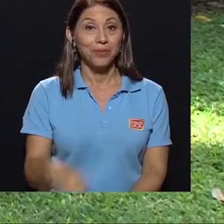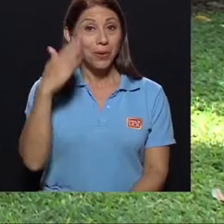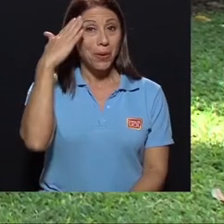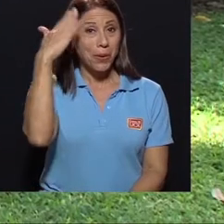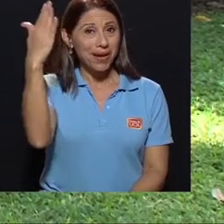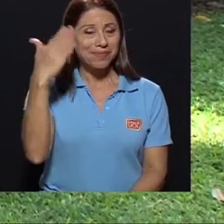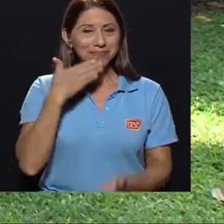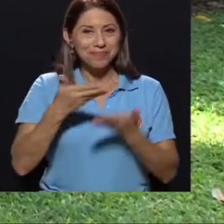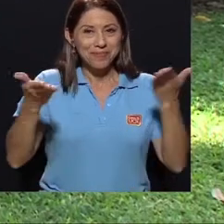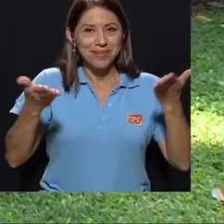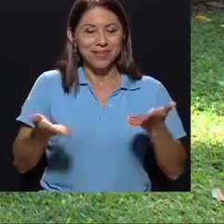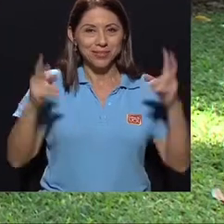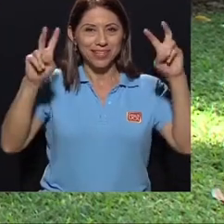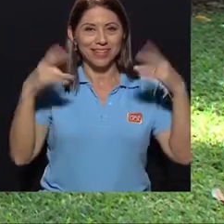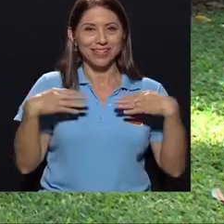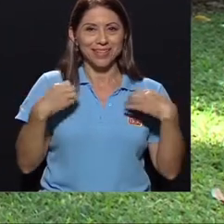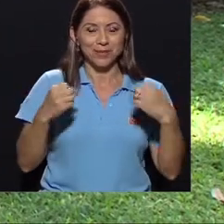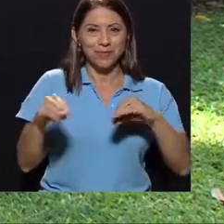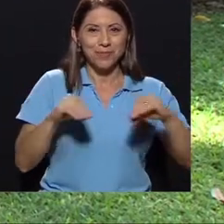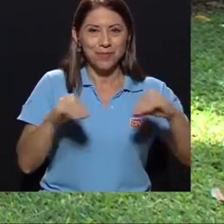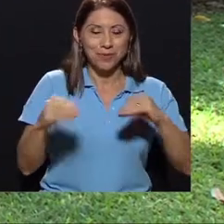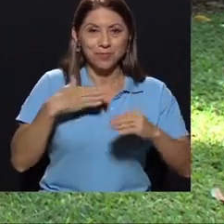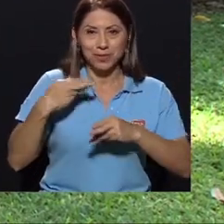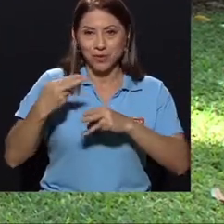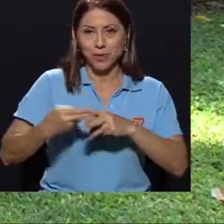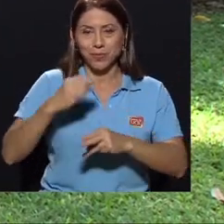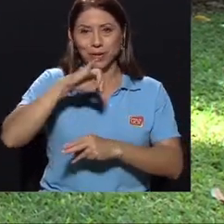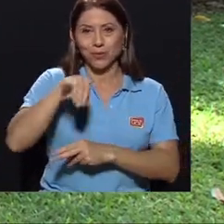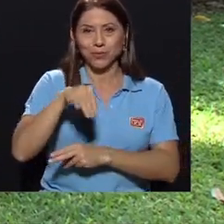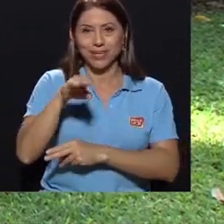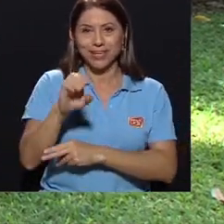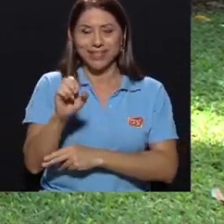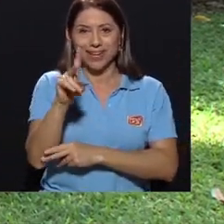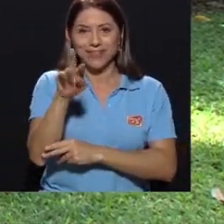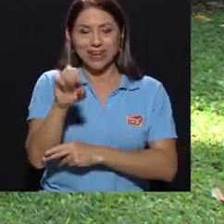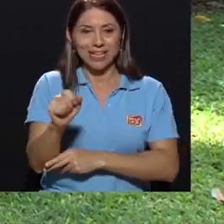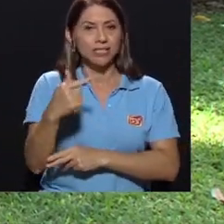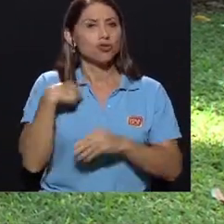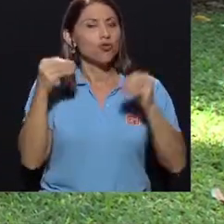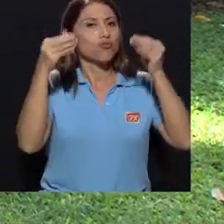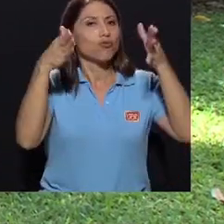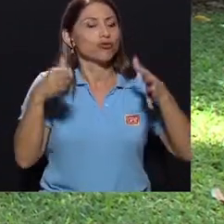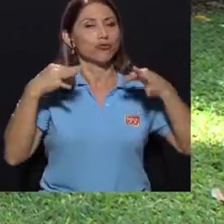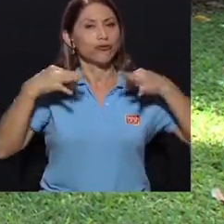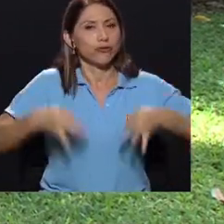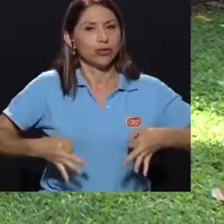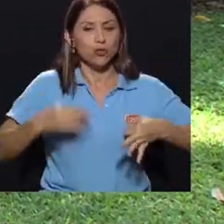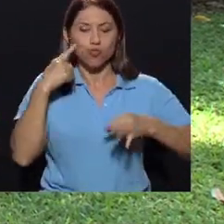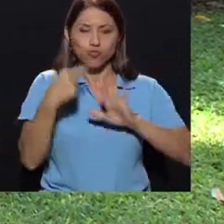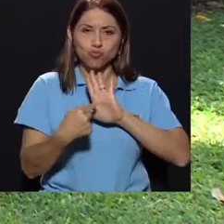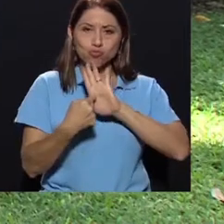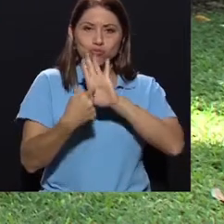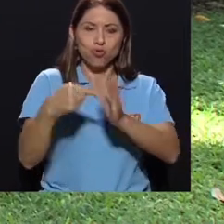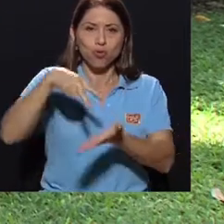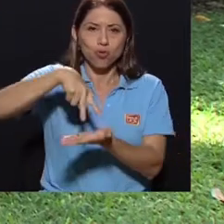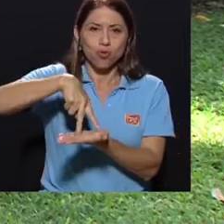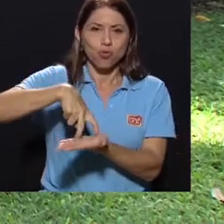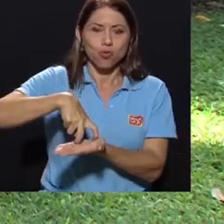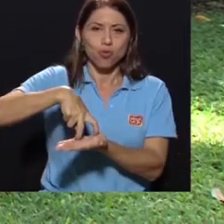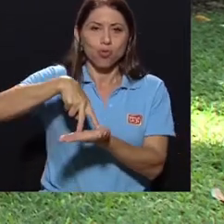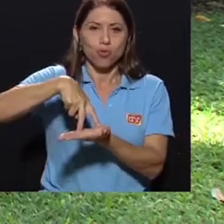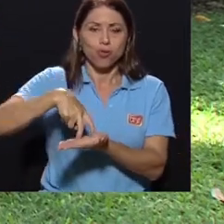Hola, bienvenidos a Salud Movimiento. Mi nombre es José Enrique Brenes, soy educador físico y les voy a mostrar la ejecución de la sentadilla.